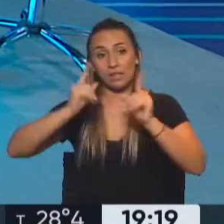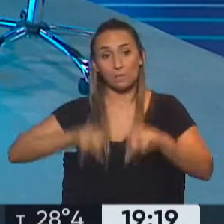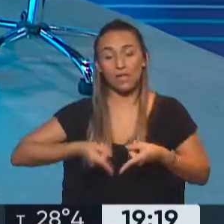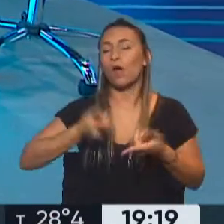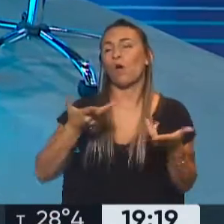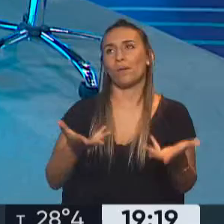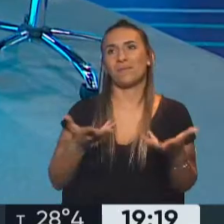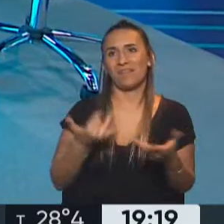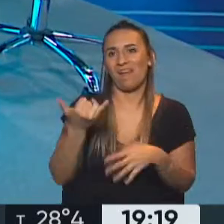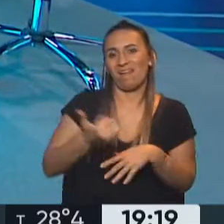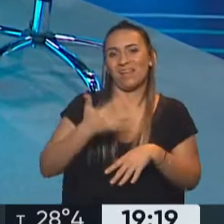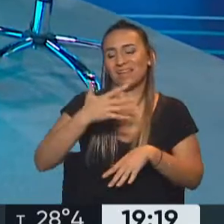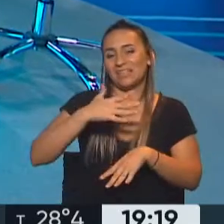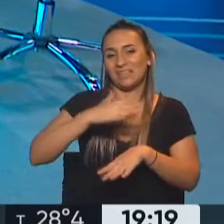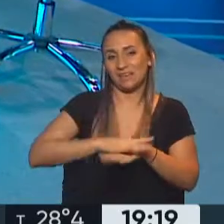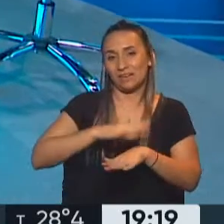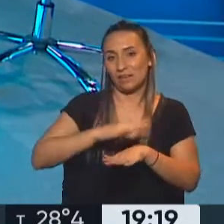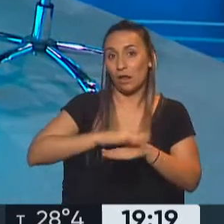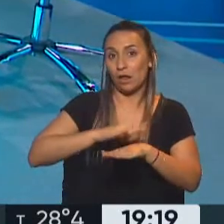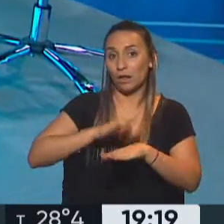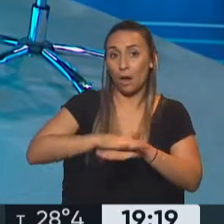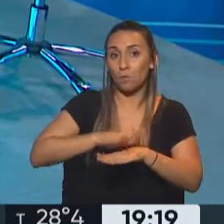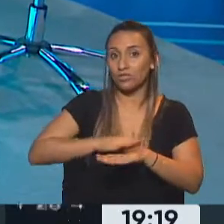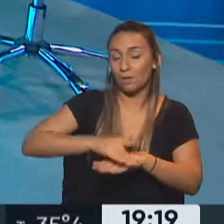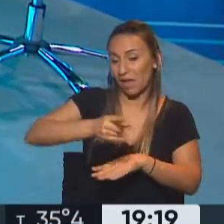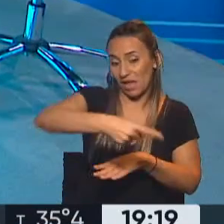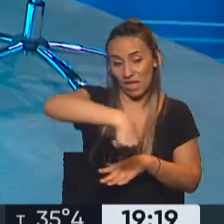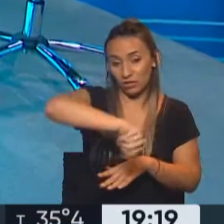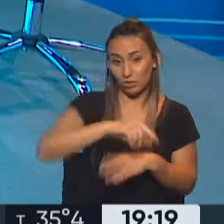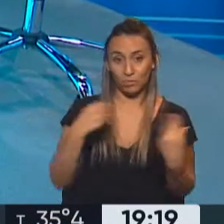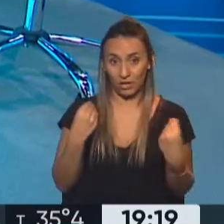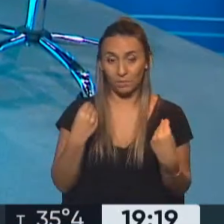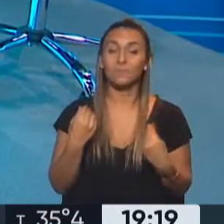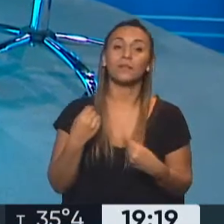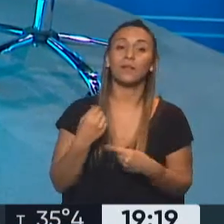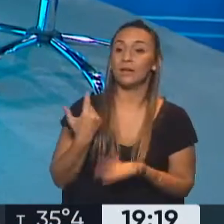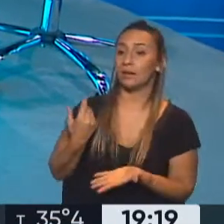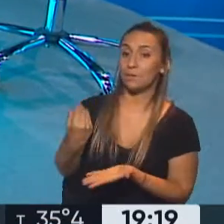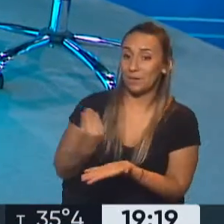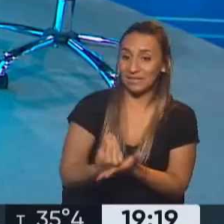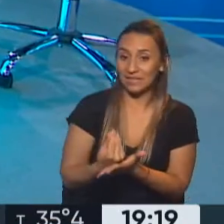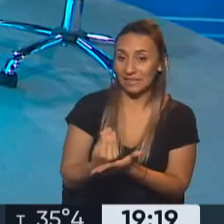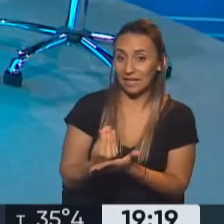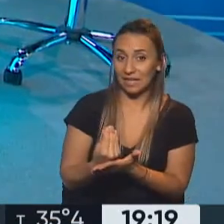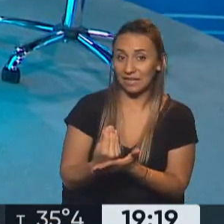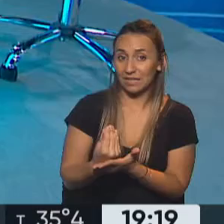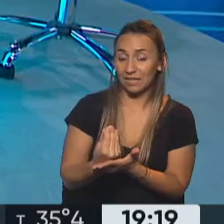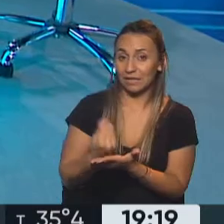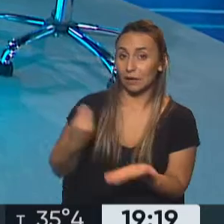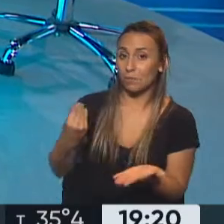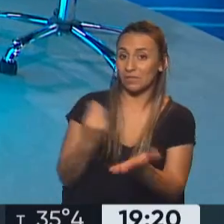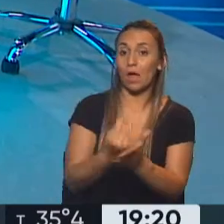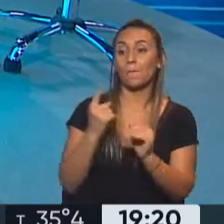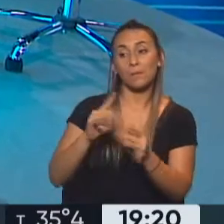partidario político. No dejan de ser representantes en las dos cuerpos del Congreso de Nación de la misma